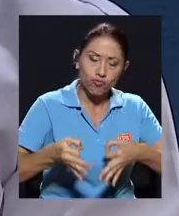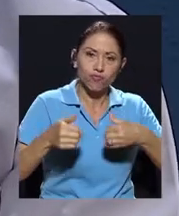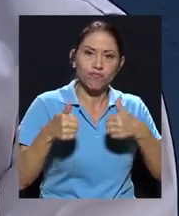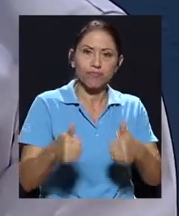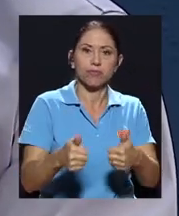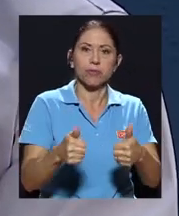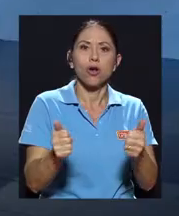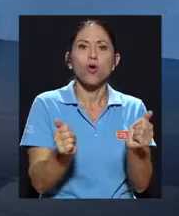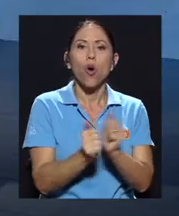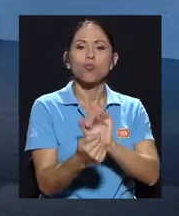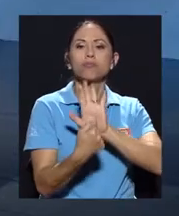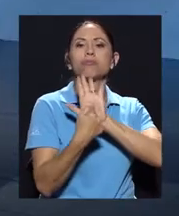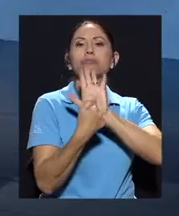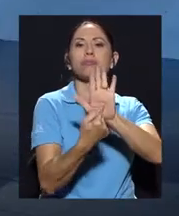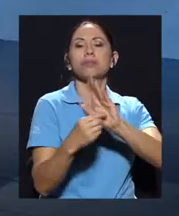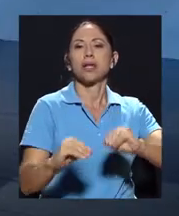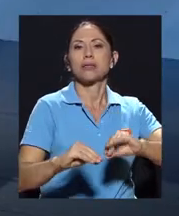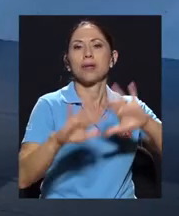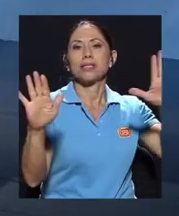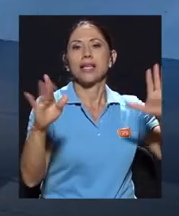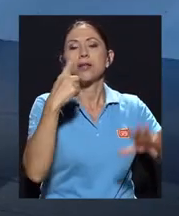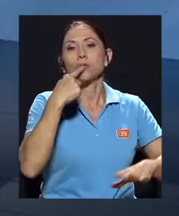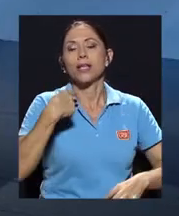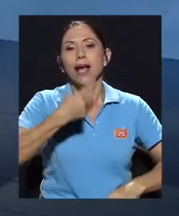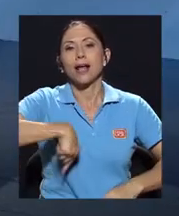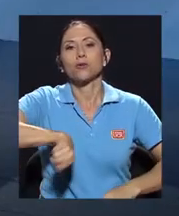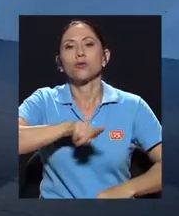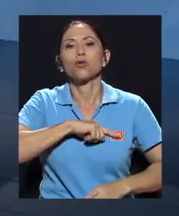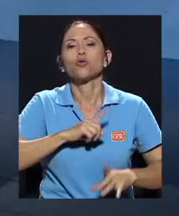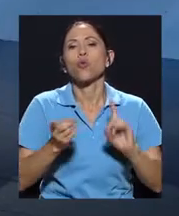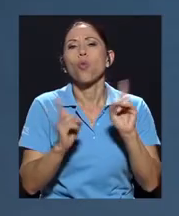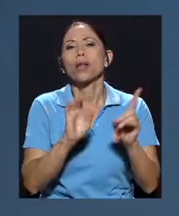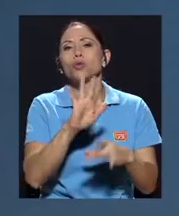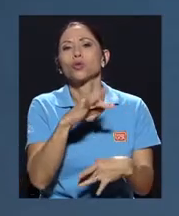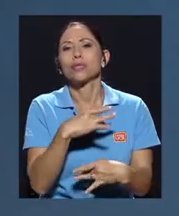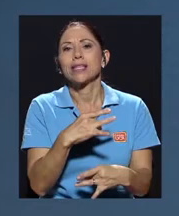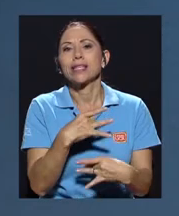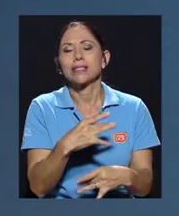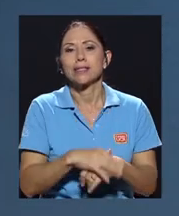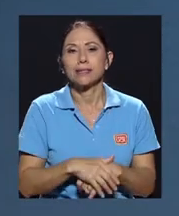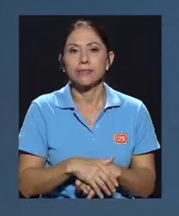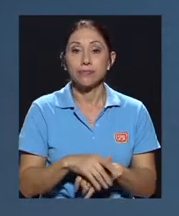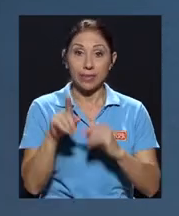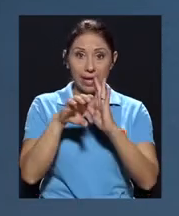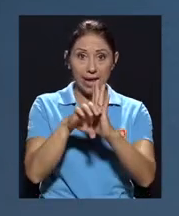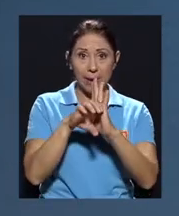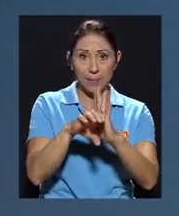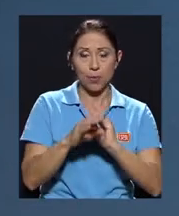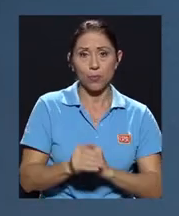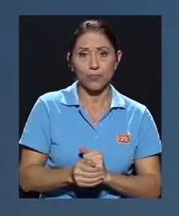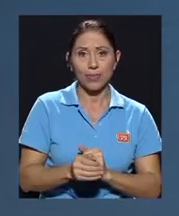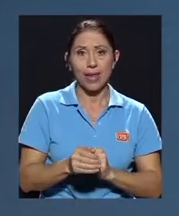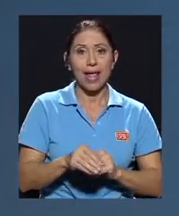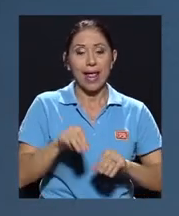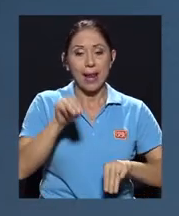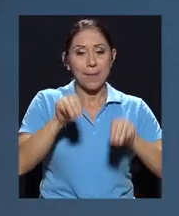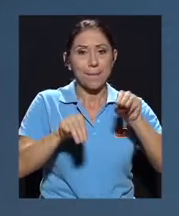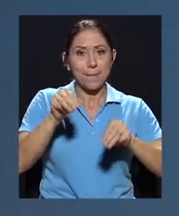digan a nosotros como electores cuáles son esos intereses. Le pongo un ejemplo, en un momento determinado es magistrado,